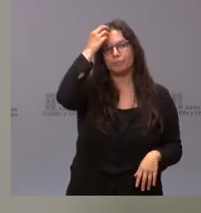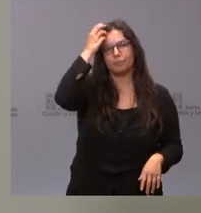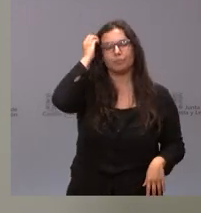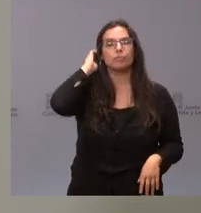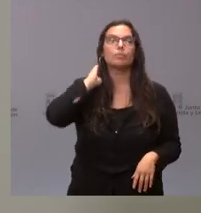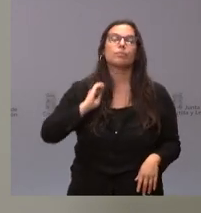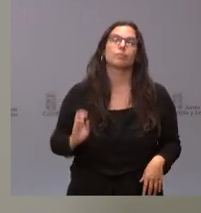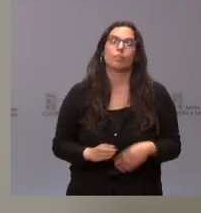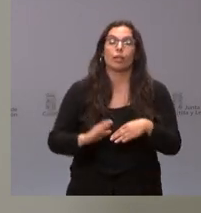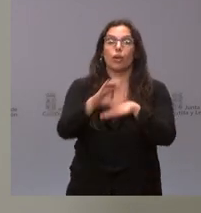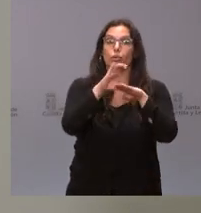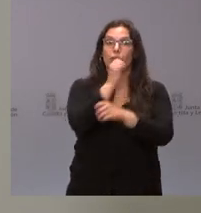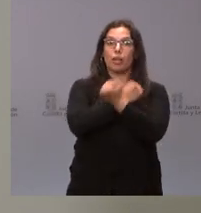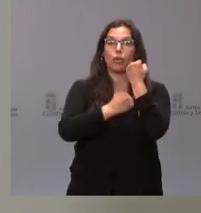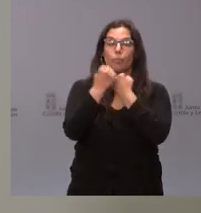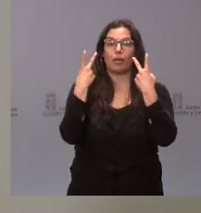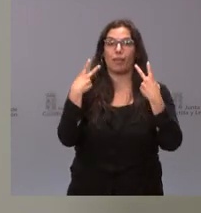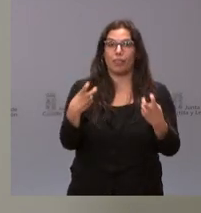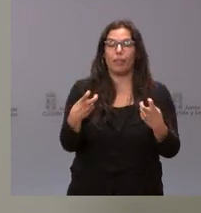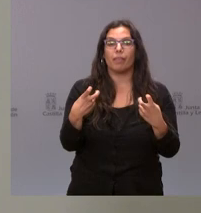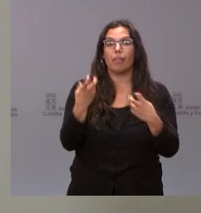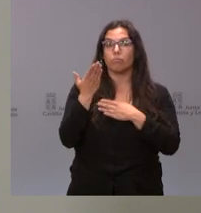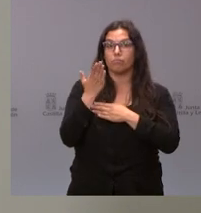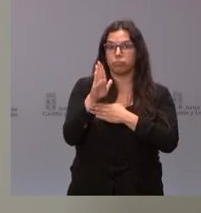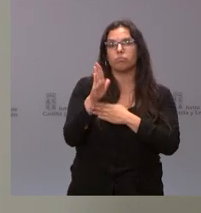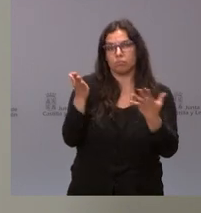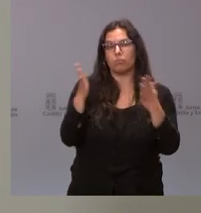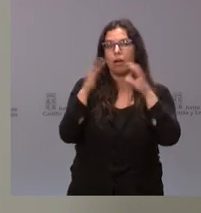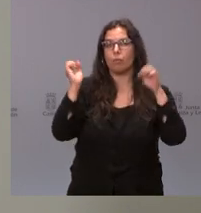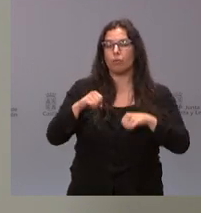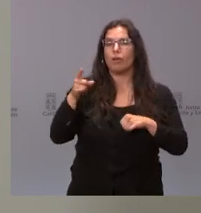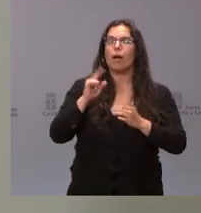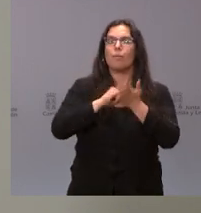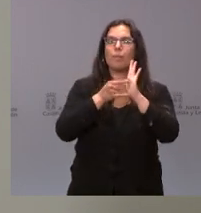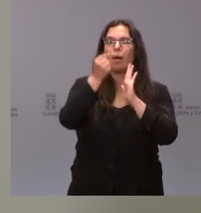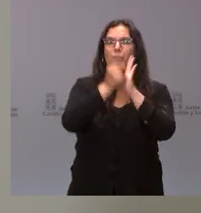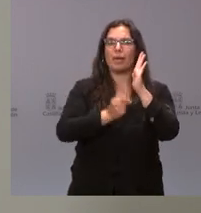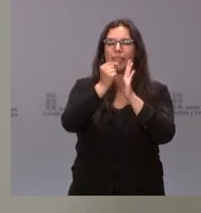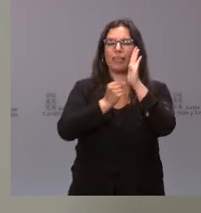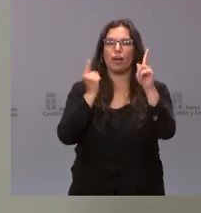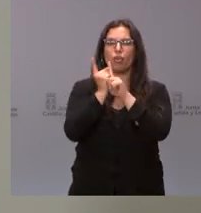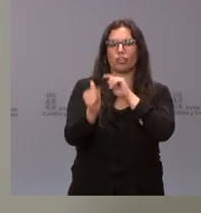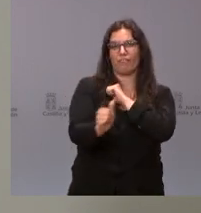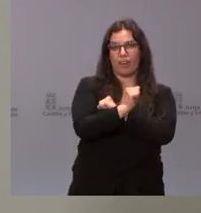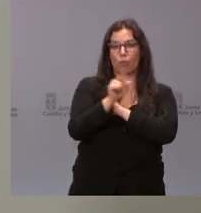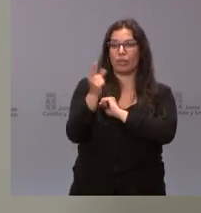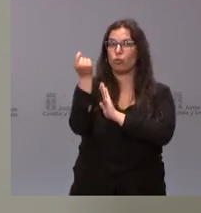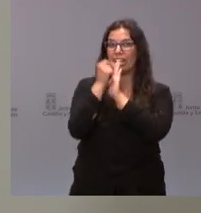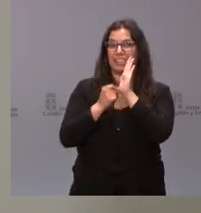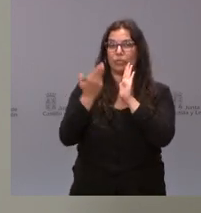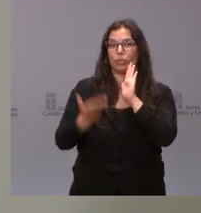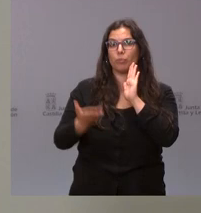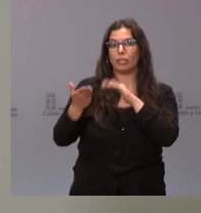Consejería de Economía y Hacienda ha planteado, y así se ha aprobado, el Plan de Medidas Antifraude, que este es un requisito para